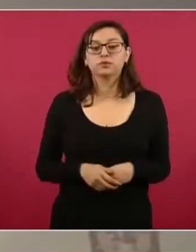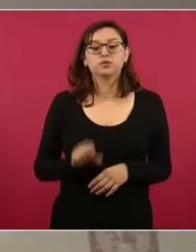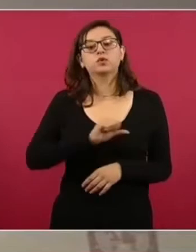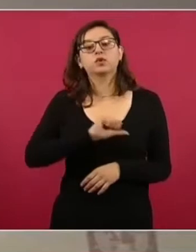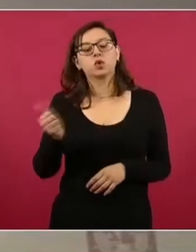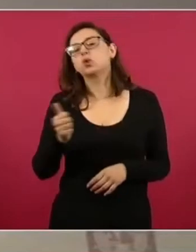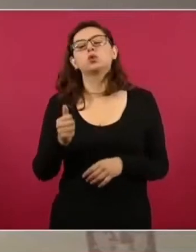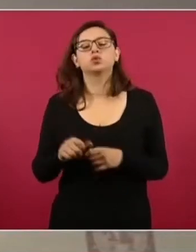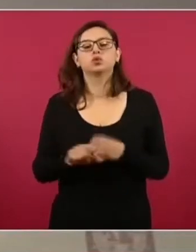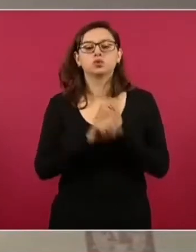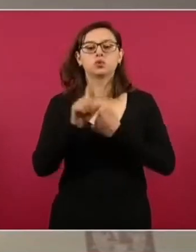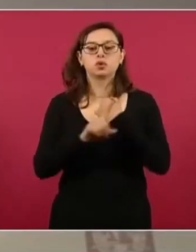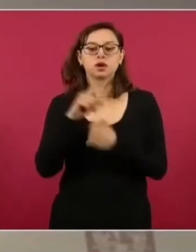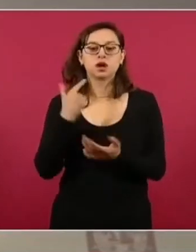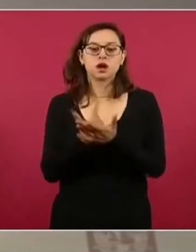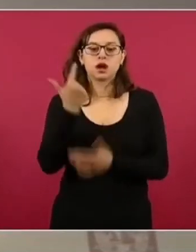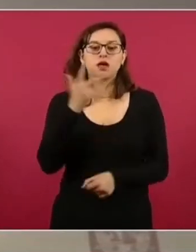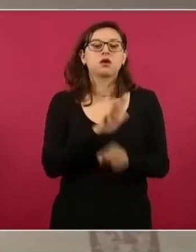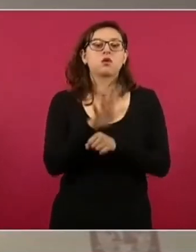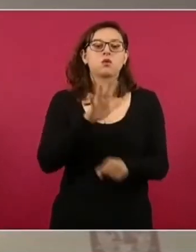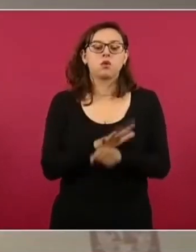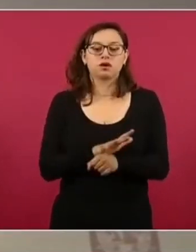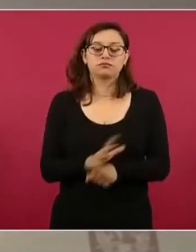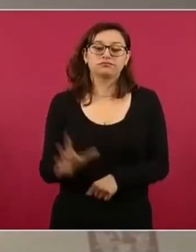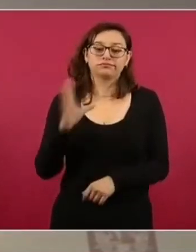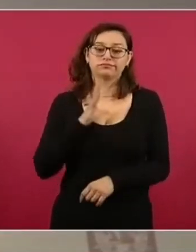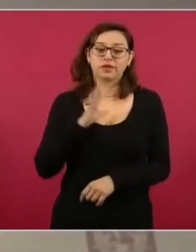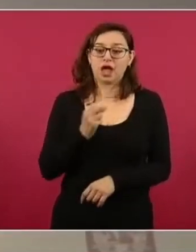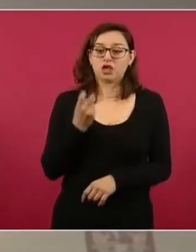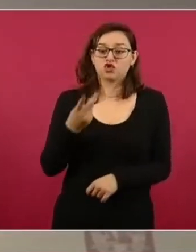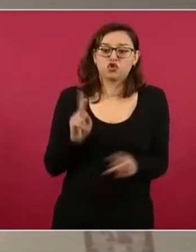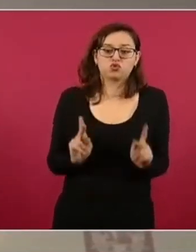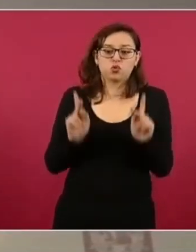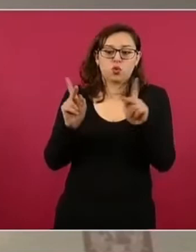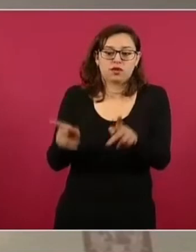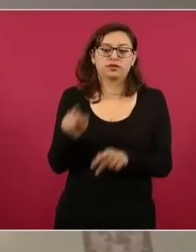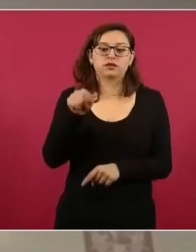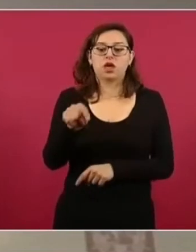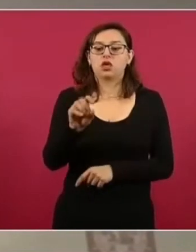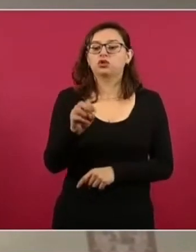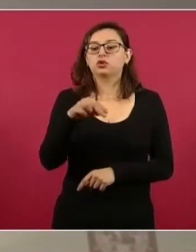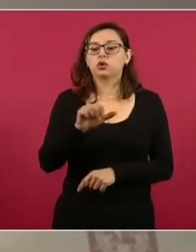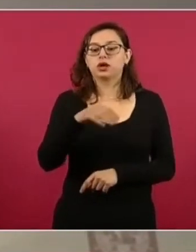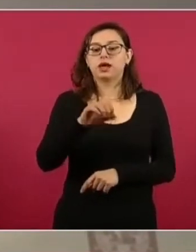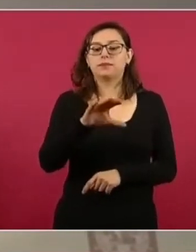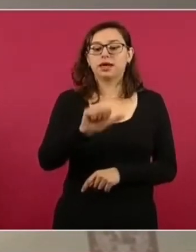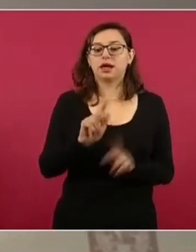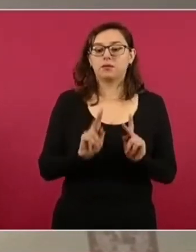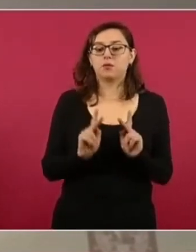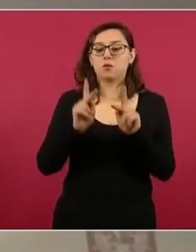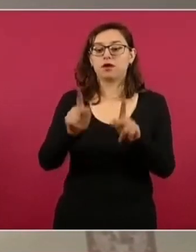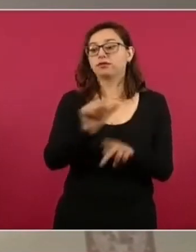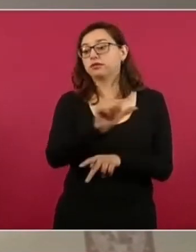tiene que ver con puentes, dos puentes emblemáticos, por ejemplo, en Tonameca, que conecta con su cabecera municipal